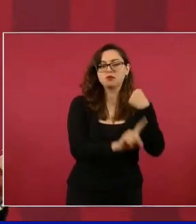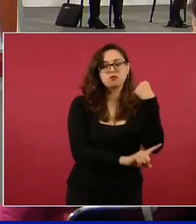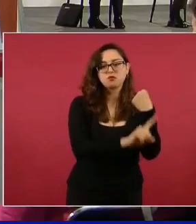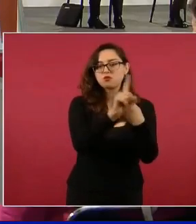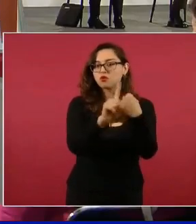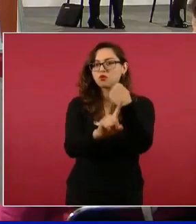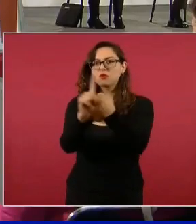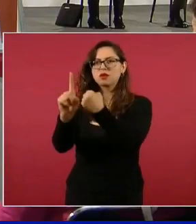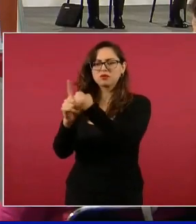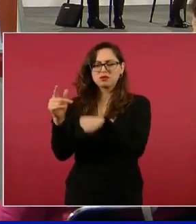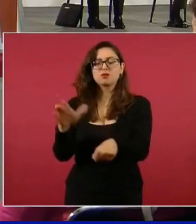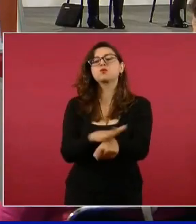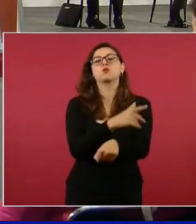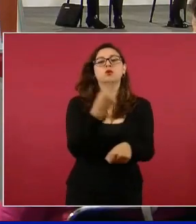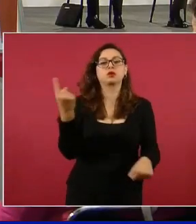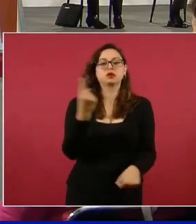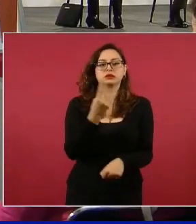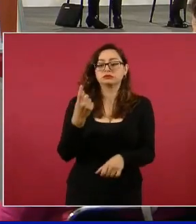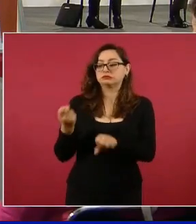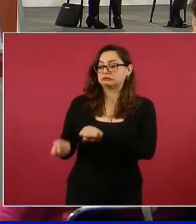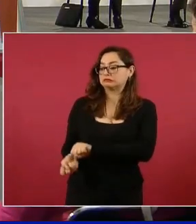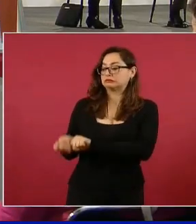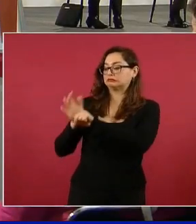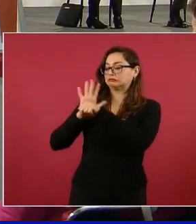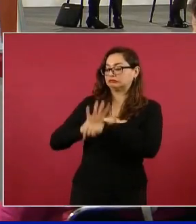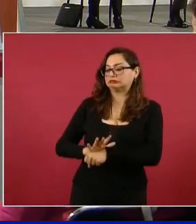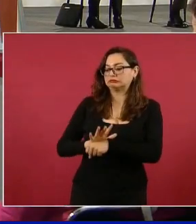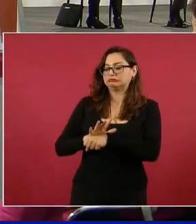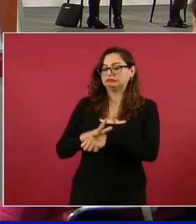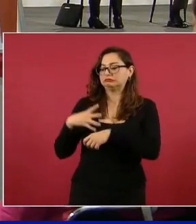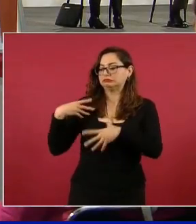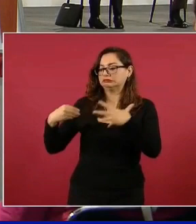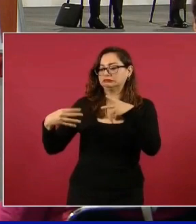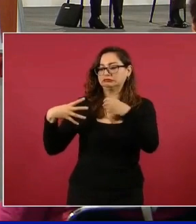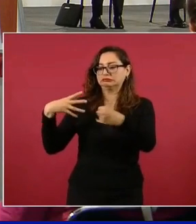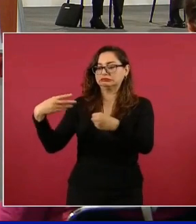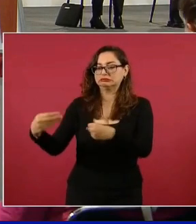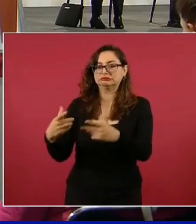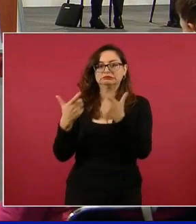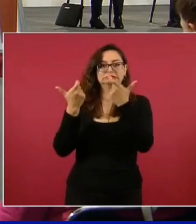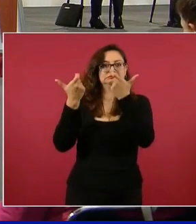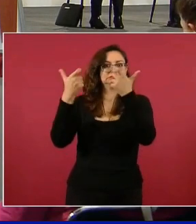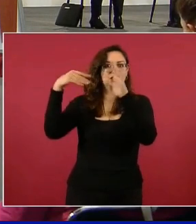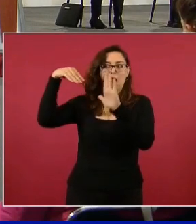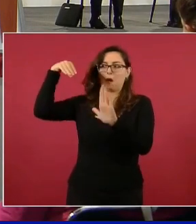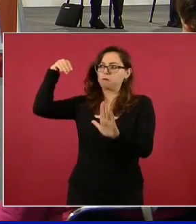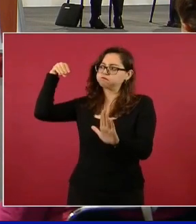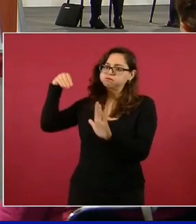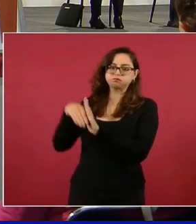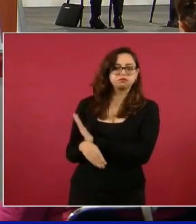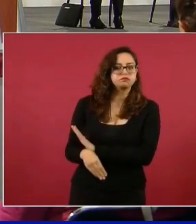otras opciones, se fueron con la receta de siempre, de